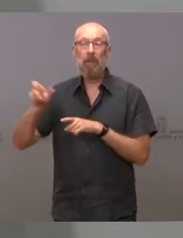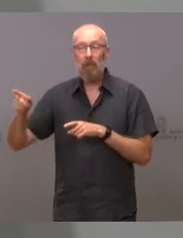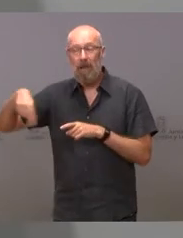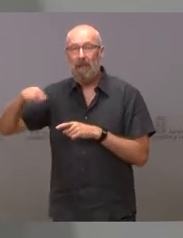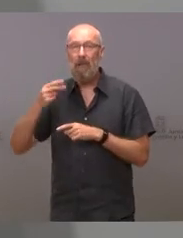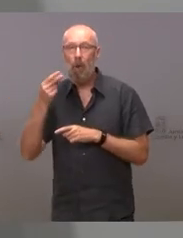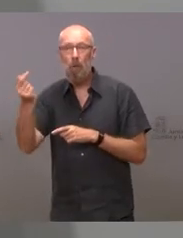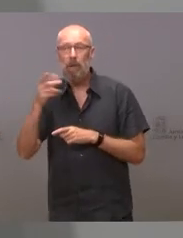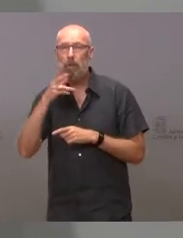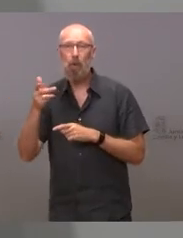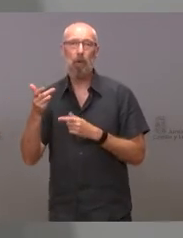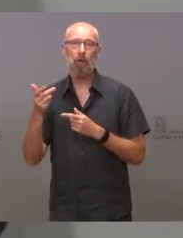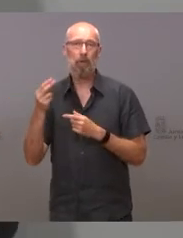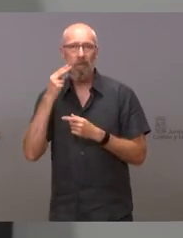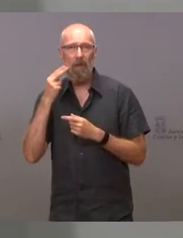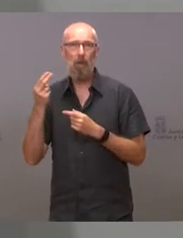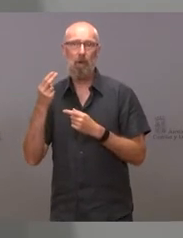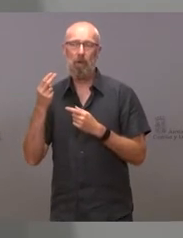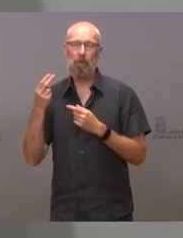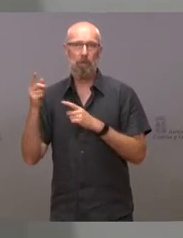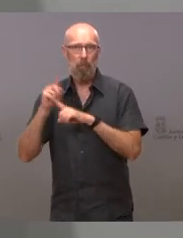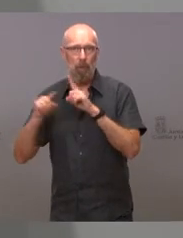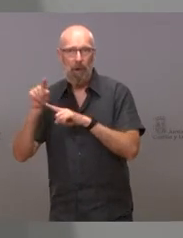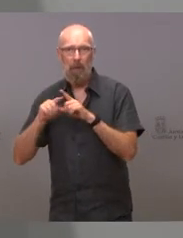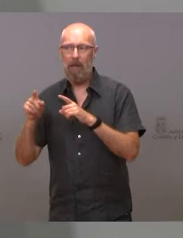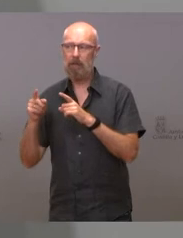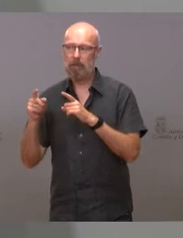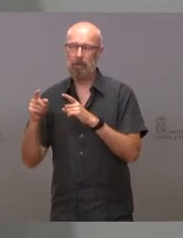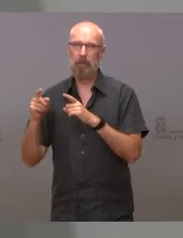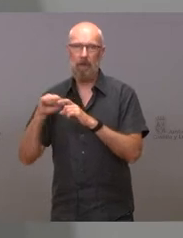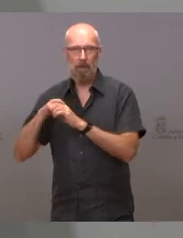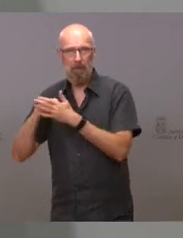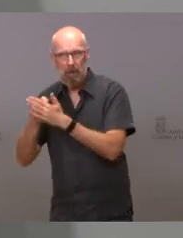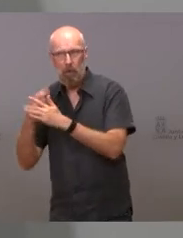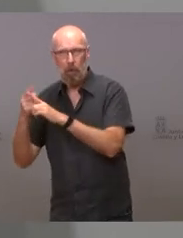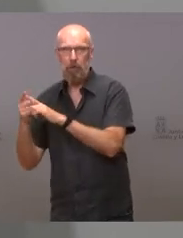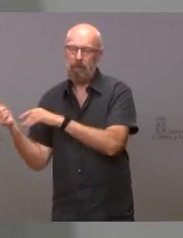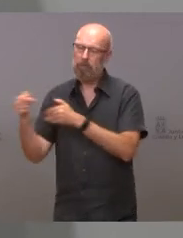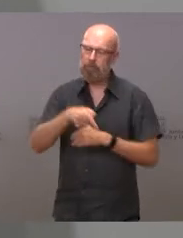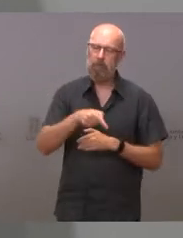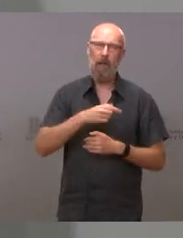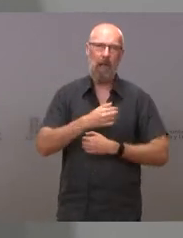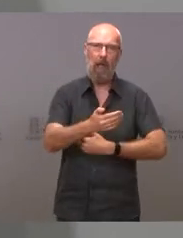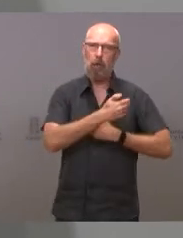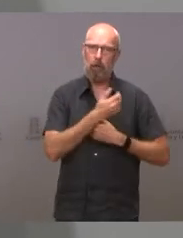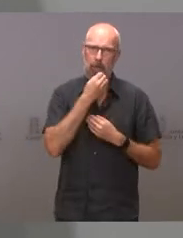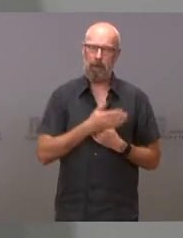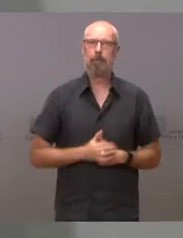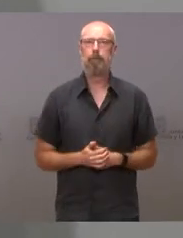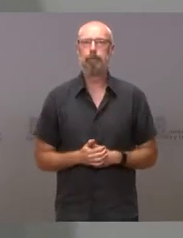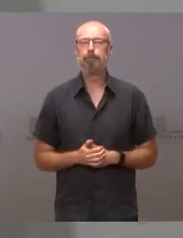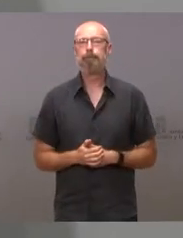terror o de la represión, tendrán en esta comunidad su casa. Con respecto a